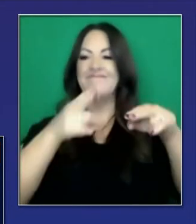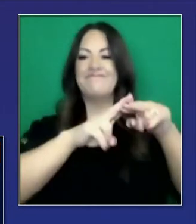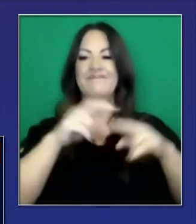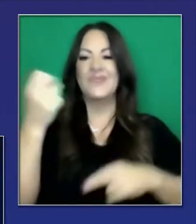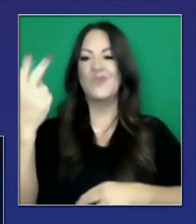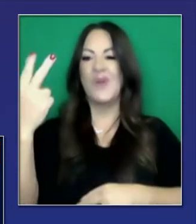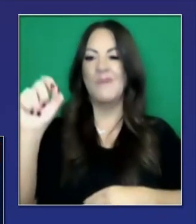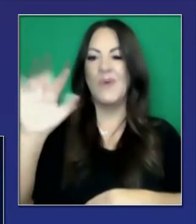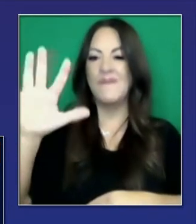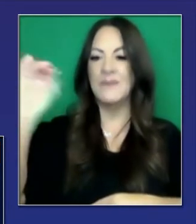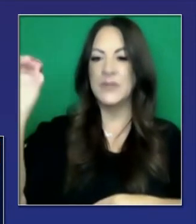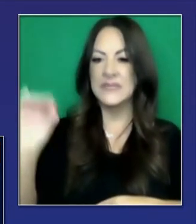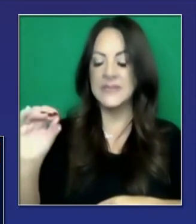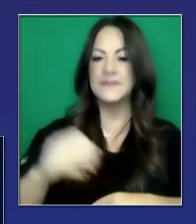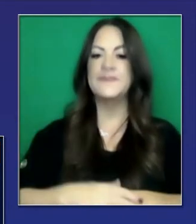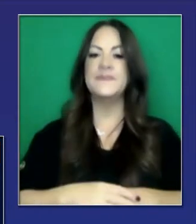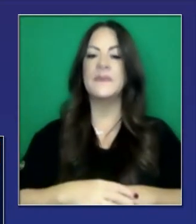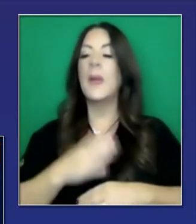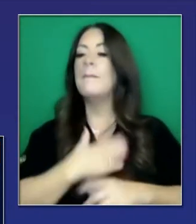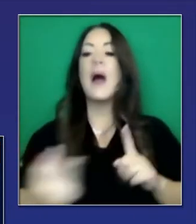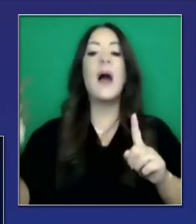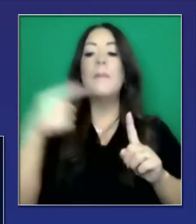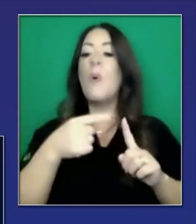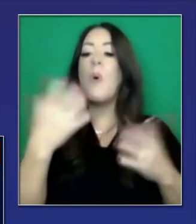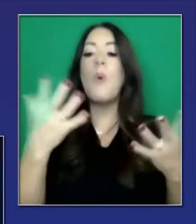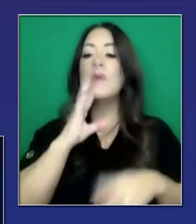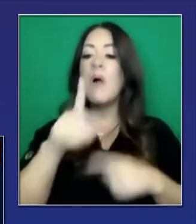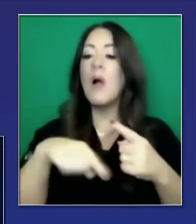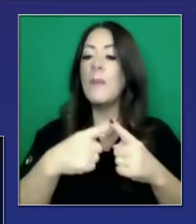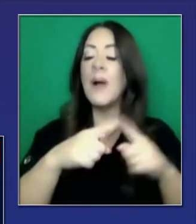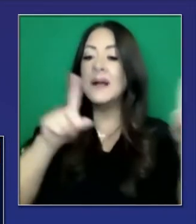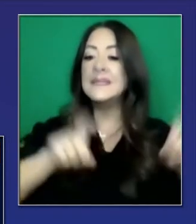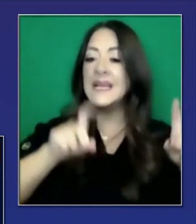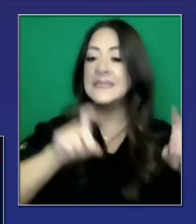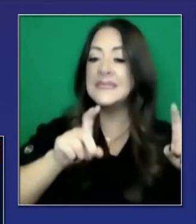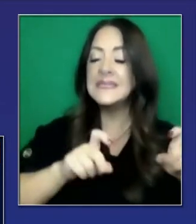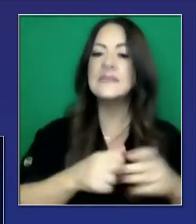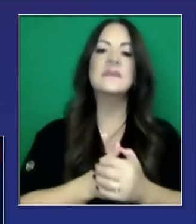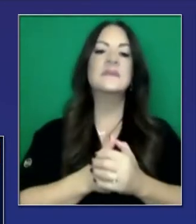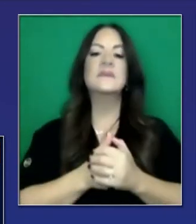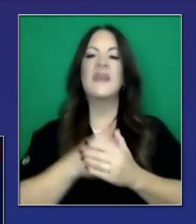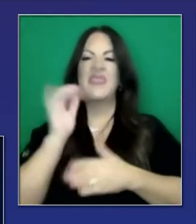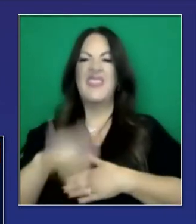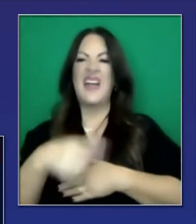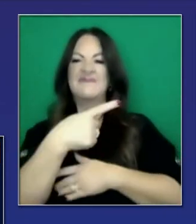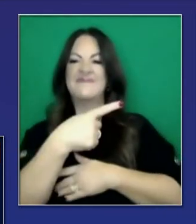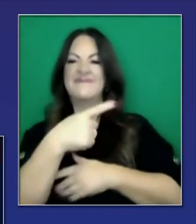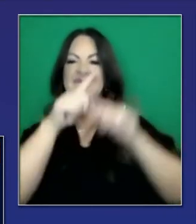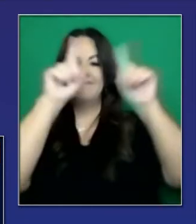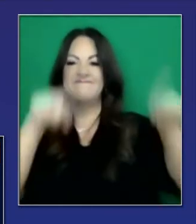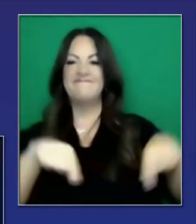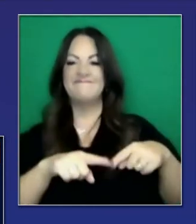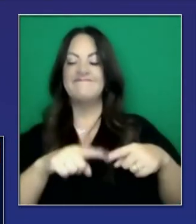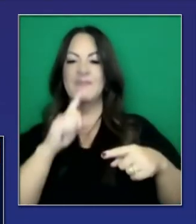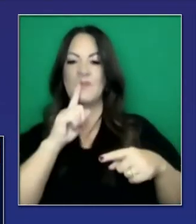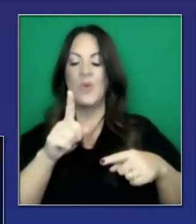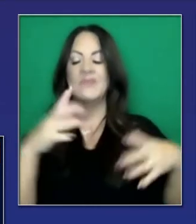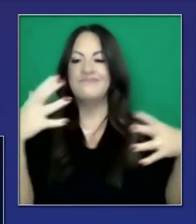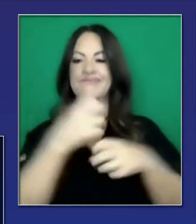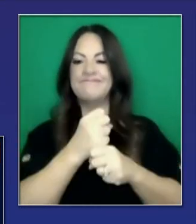.5 por ciento. Ahora, en cuanto al punto de las pruebas, la transparencia muestra los